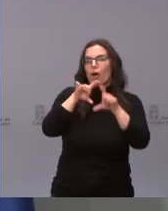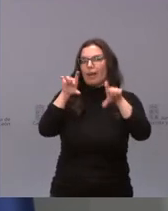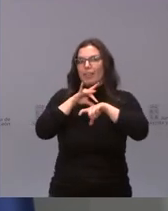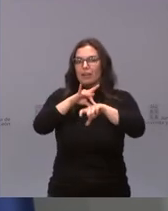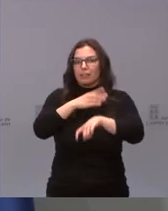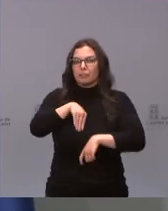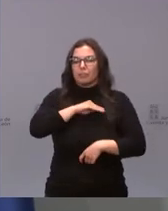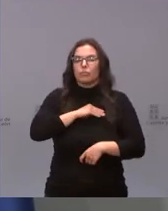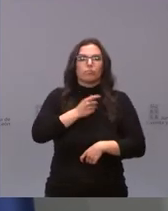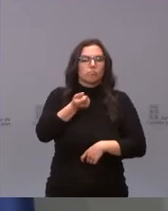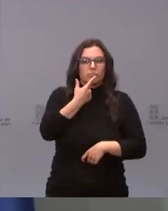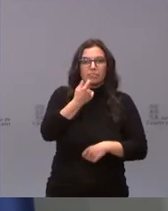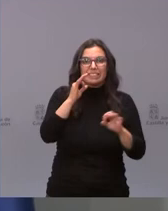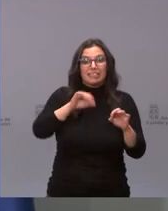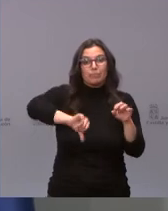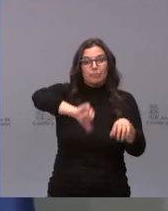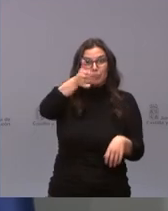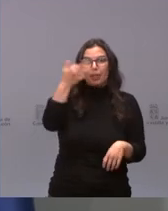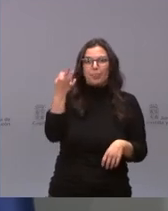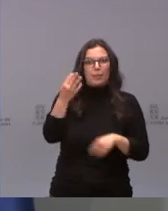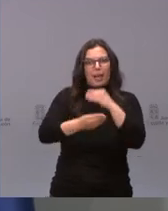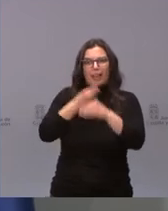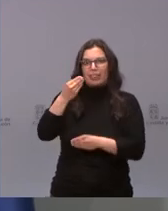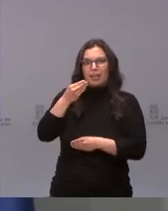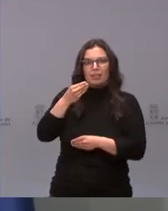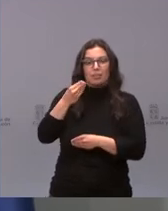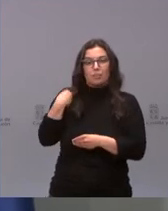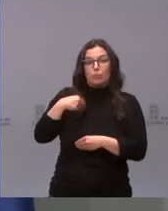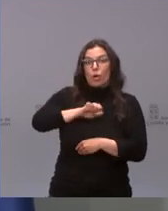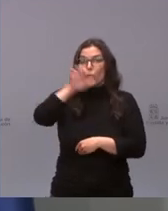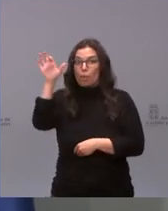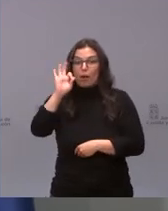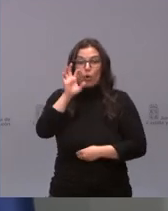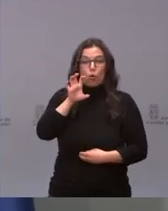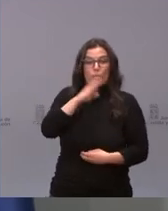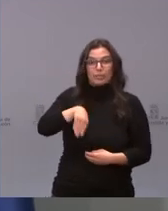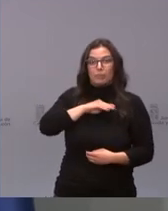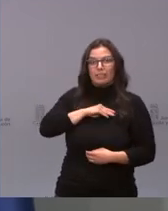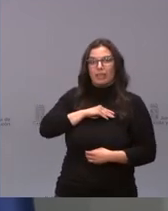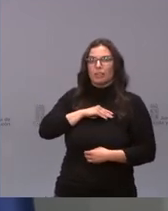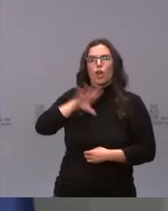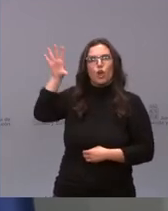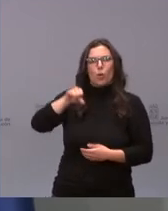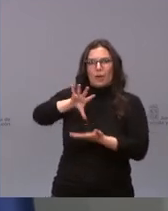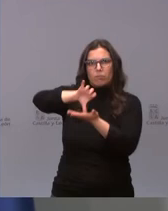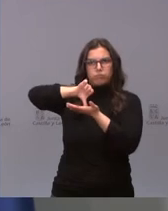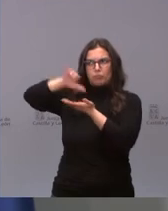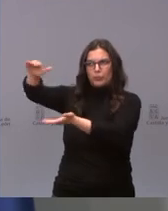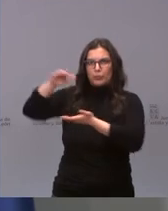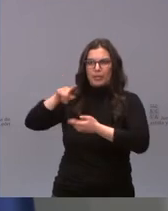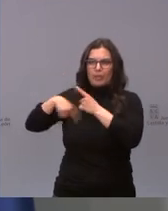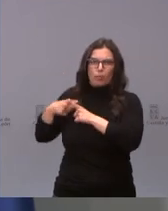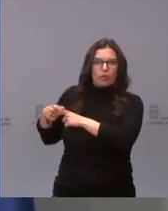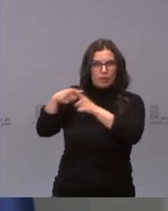una compra centralizada, como se está haciendo con el resto de las vacunas o a nivel europeo o a nivel nacional. Pero lo que no se puede hacer es entrar